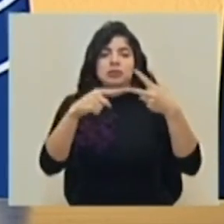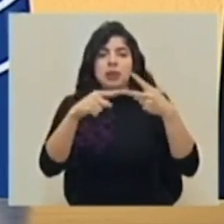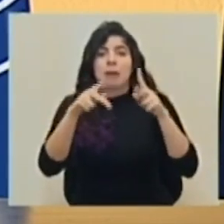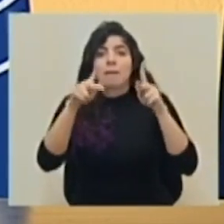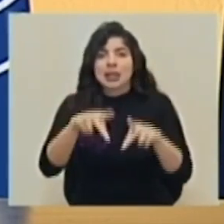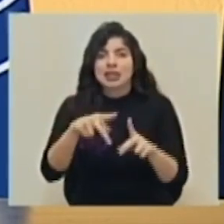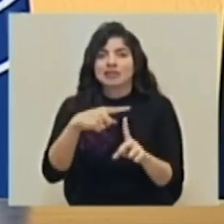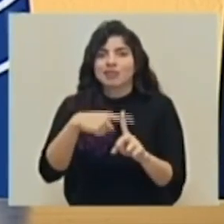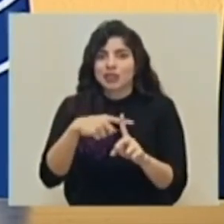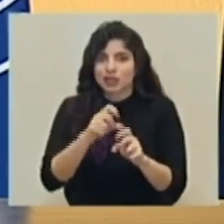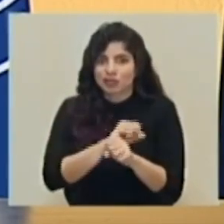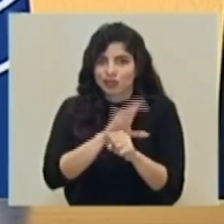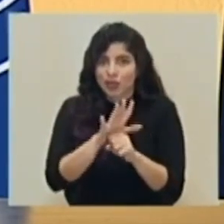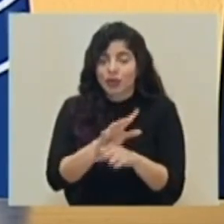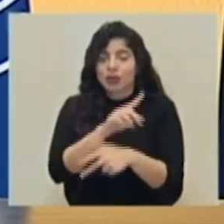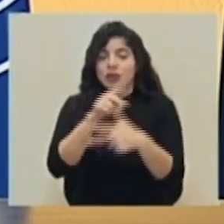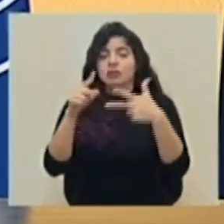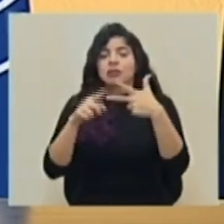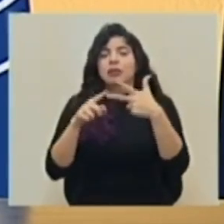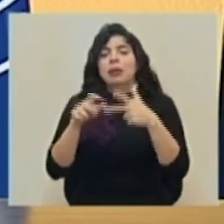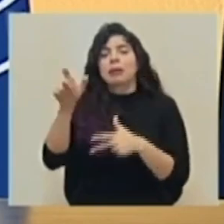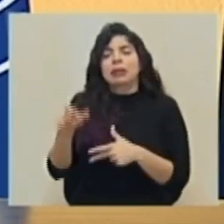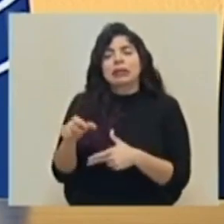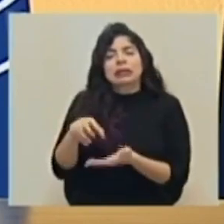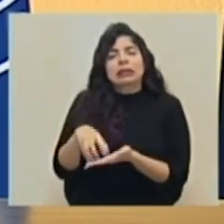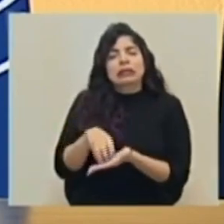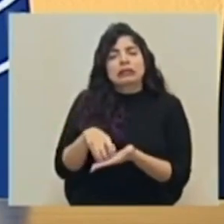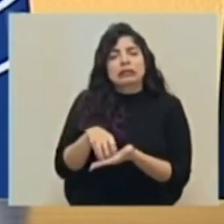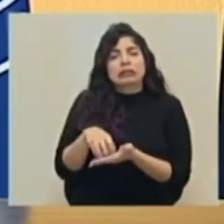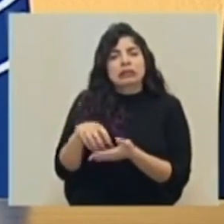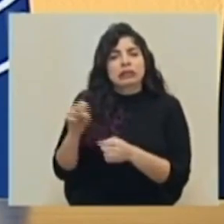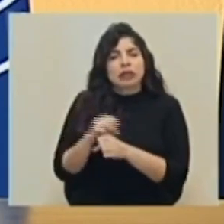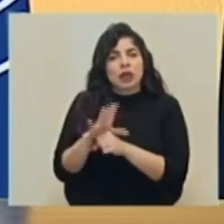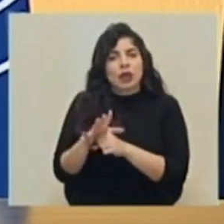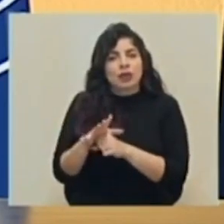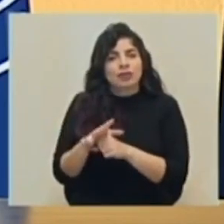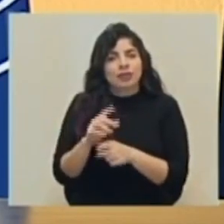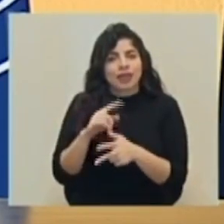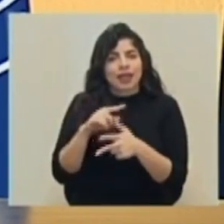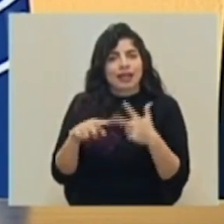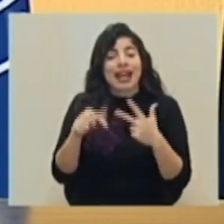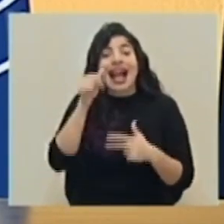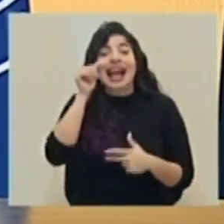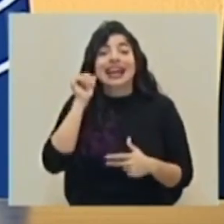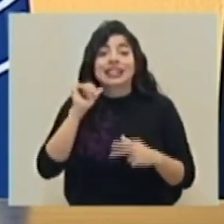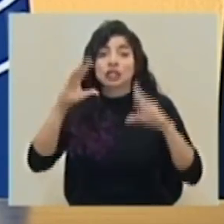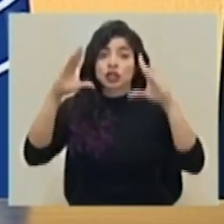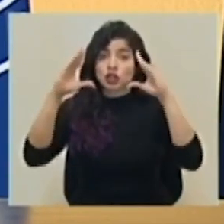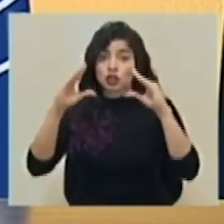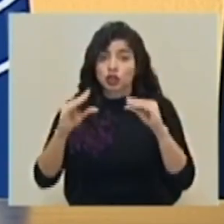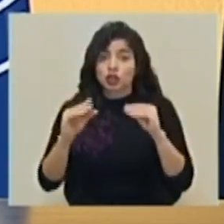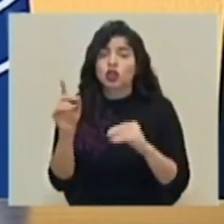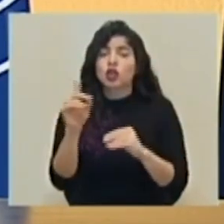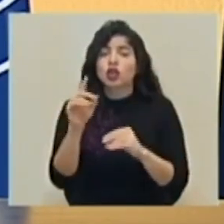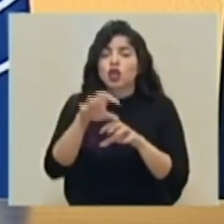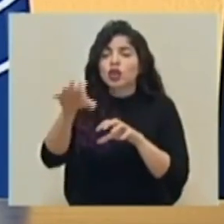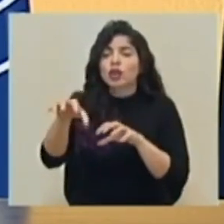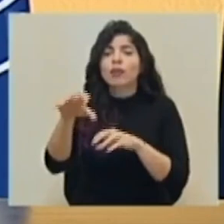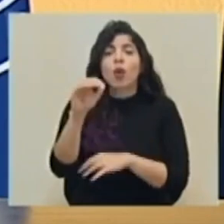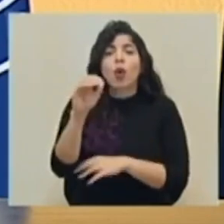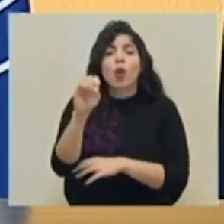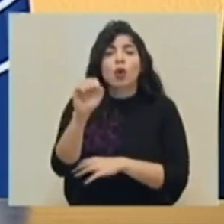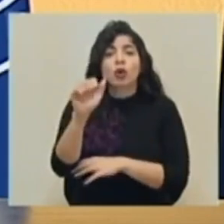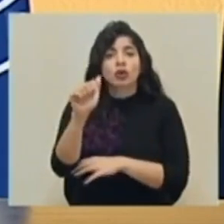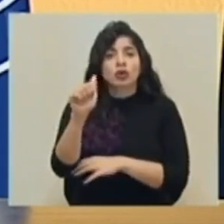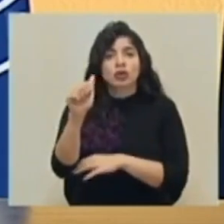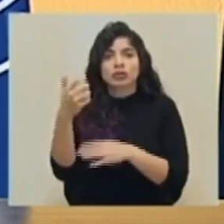positivas y albergues para personas sospechosas. El día de ayer, en horas de la noche, en el cantón de Osa, quedó